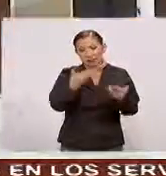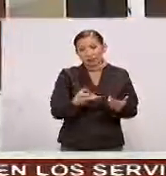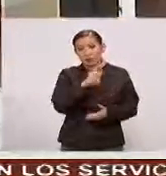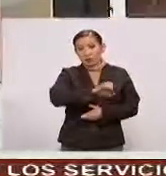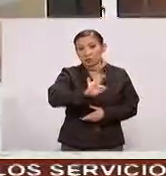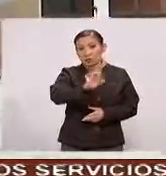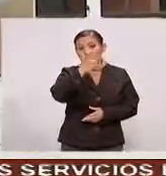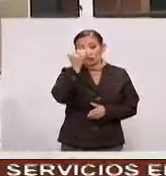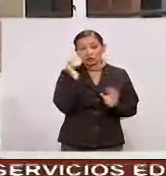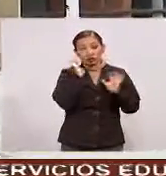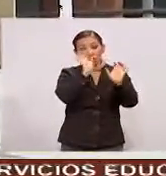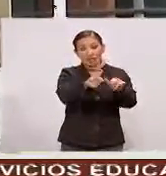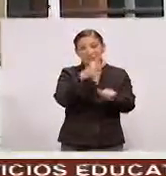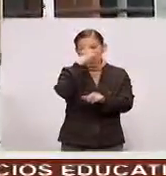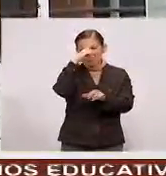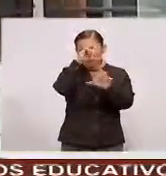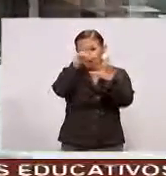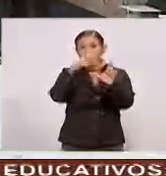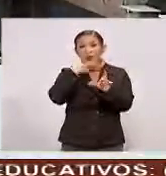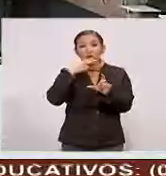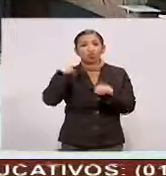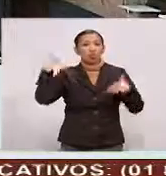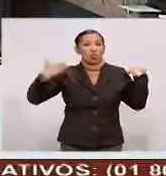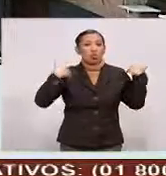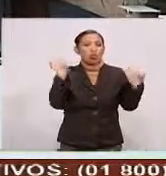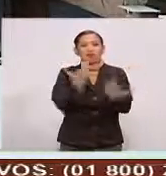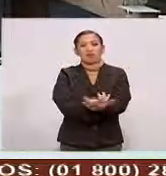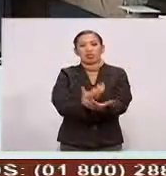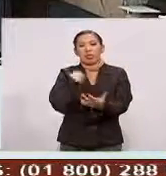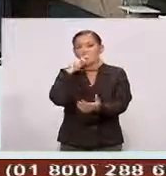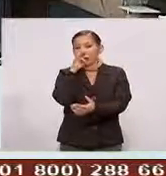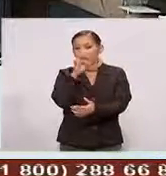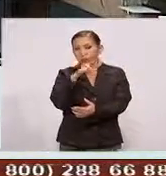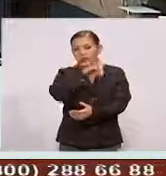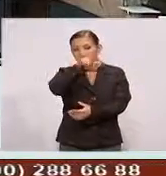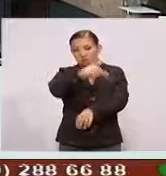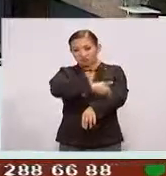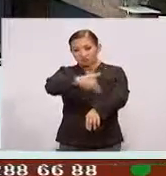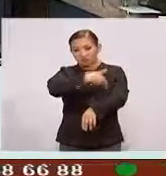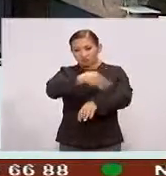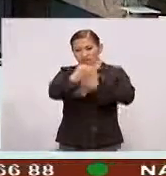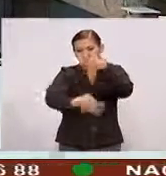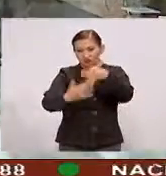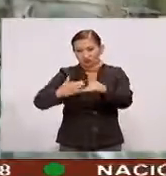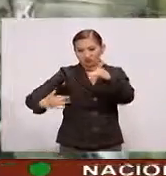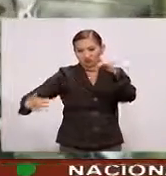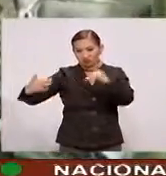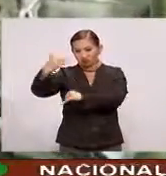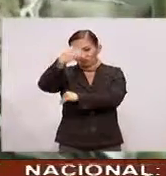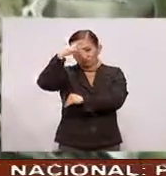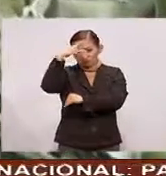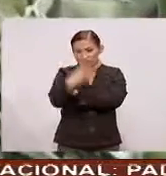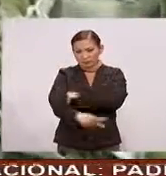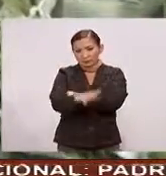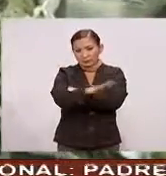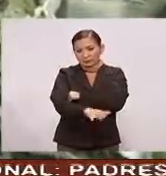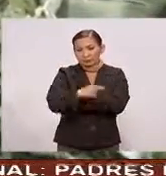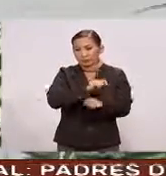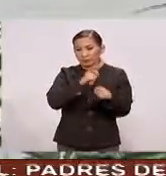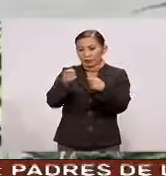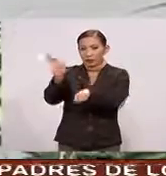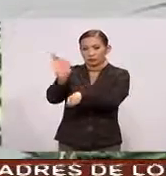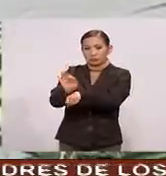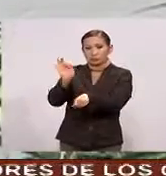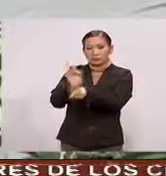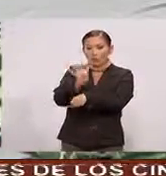248 solicitudes A nivel nacional Para el uso Recreativo De la marihuana Luego de la resolución De la Suprema Corte De Justicia De la Nación Que otorgó La